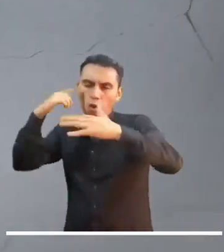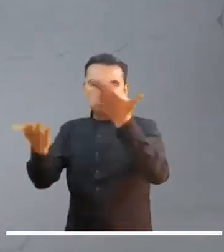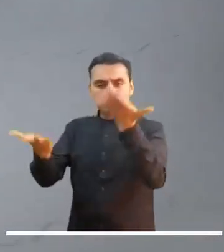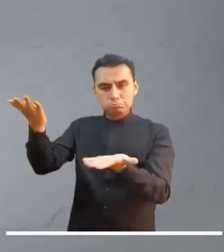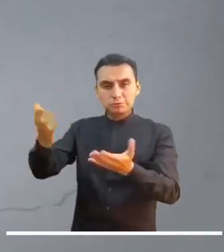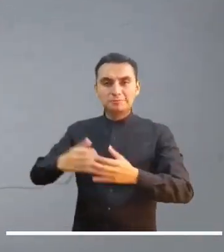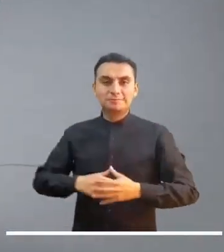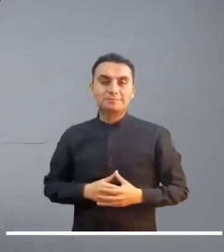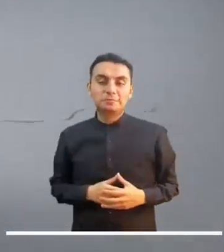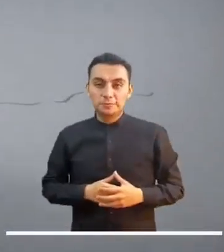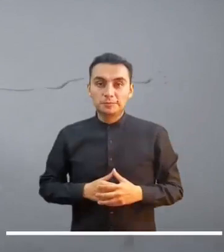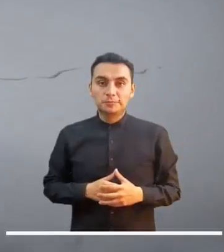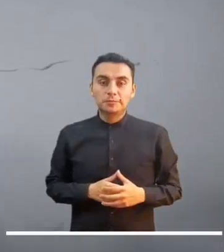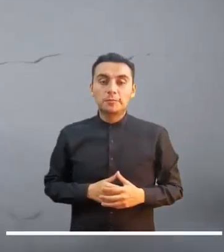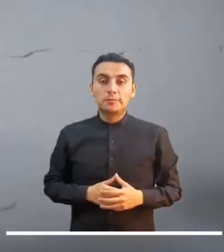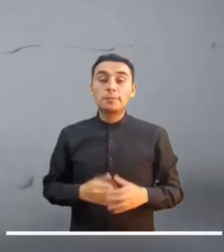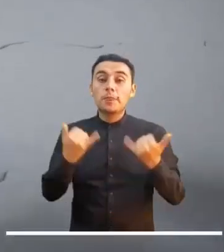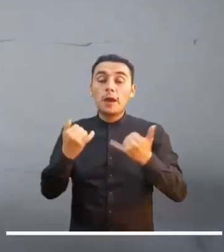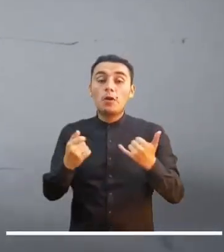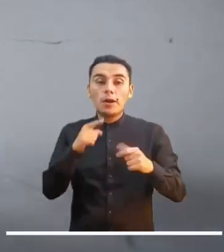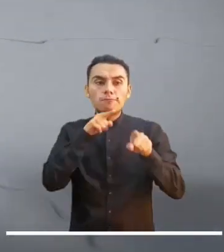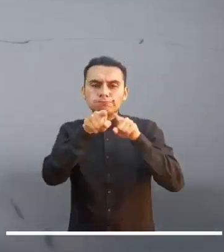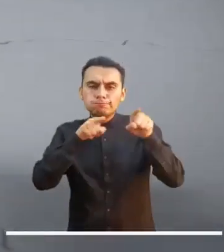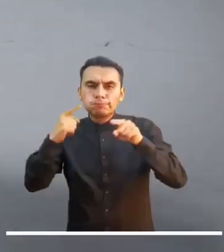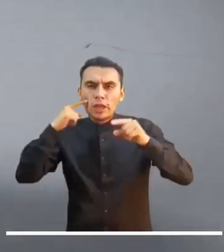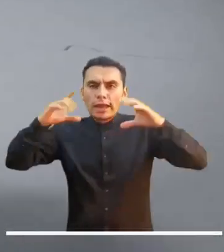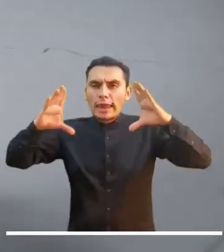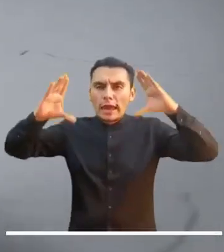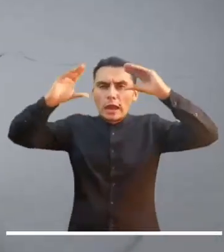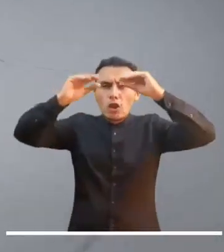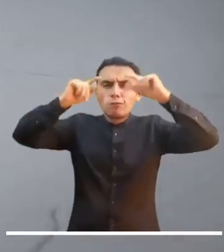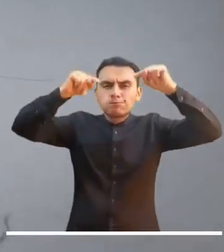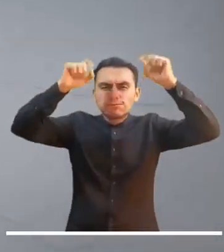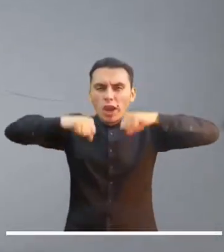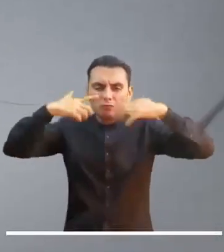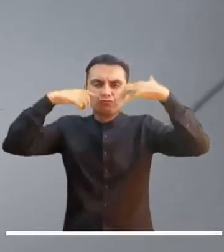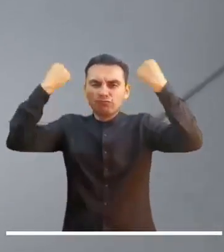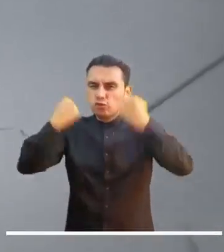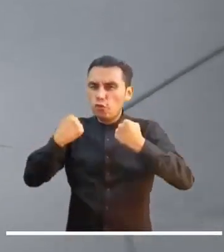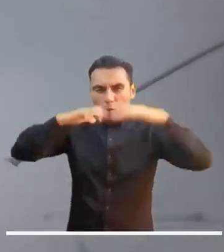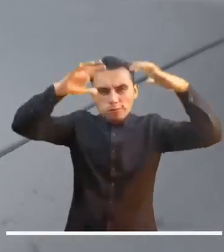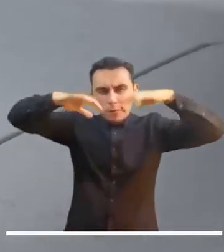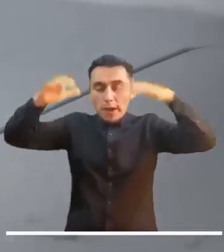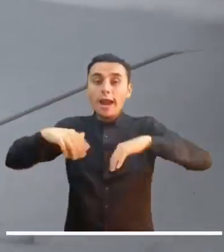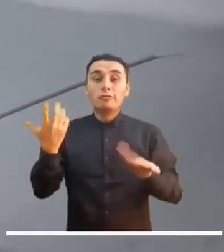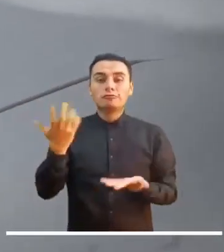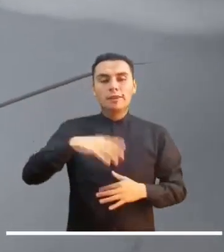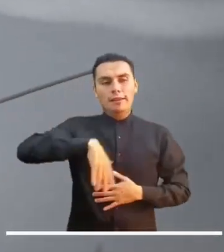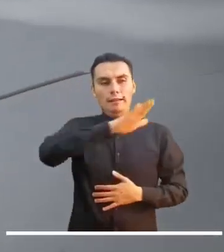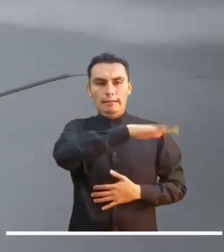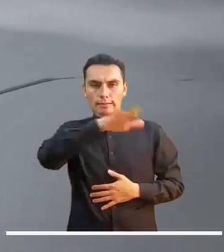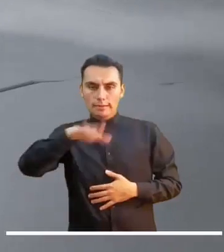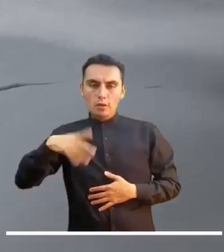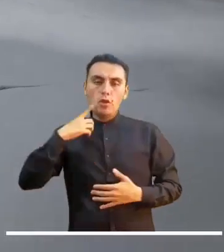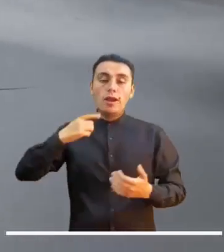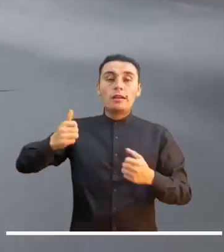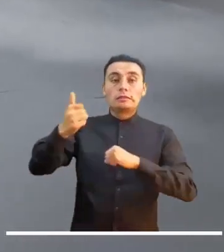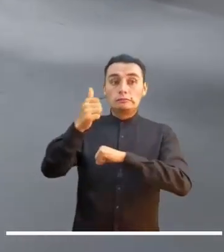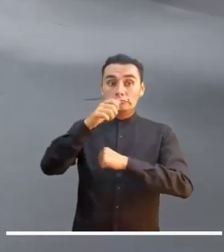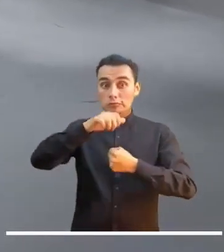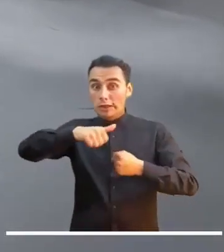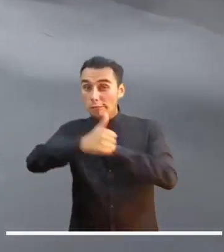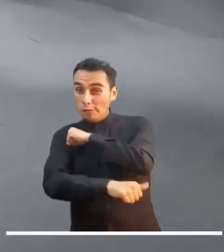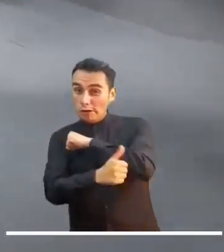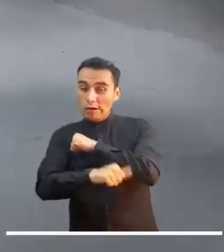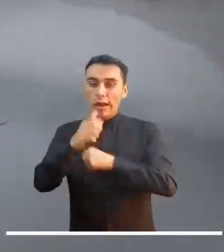Las zonas con mayor probabilidad de lluvias durante la noche en la región andina serían Antioquia, los Santanderes, Boyacá, Cundinamarca, Tolima y